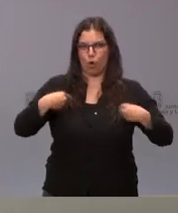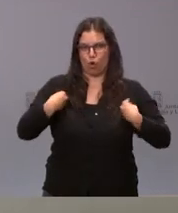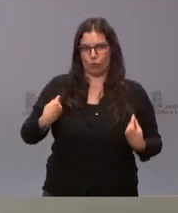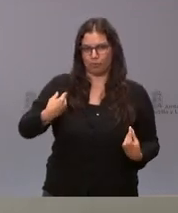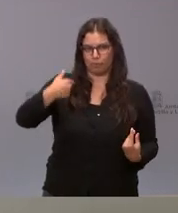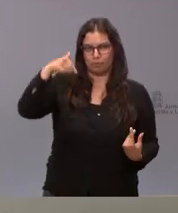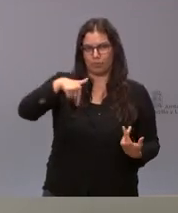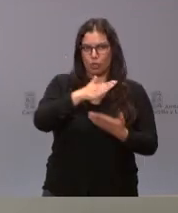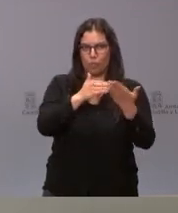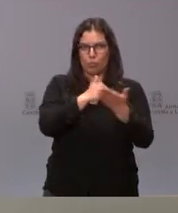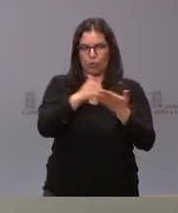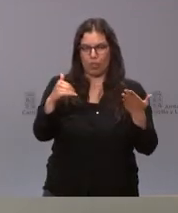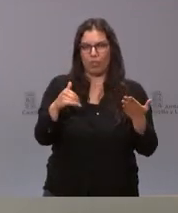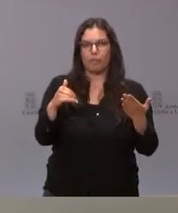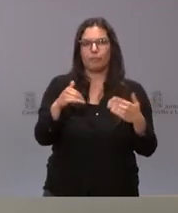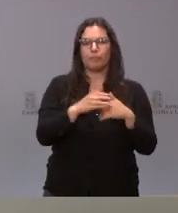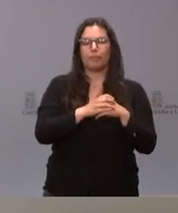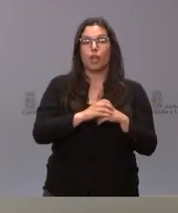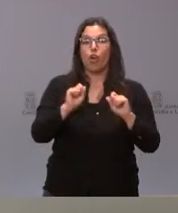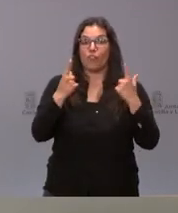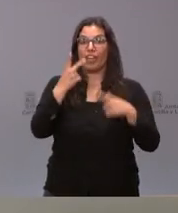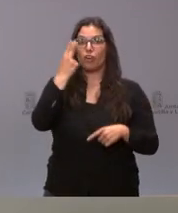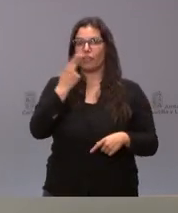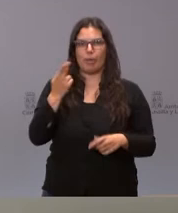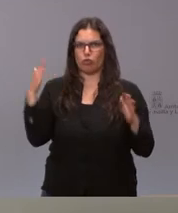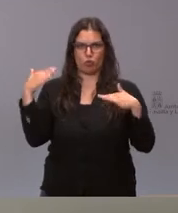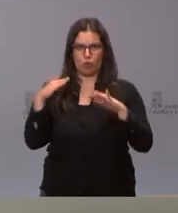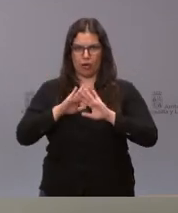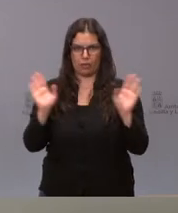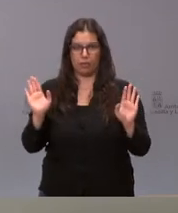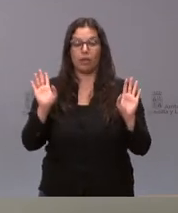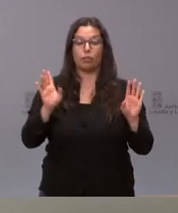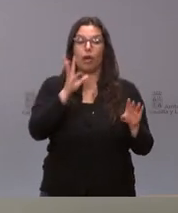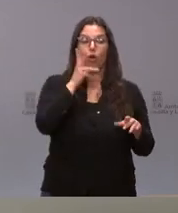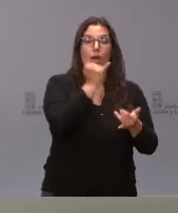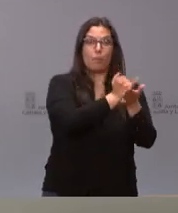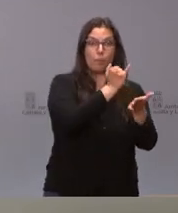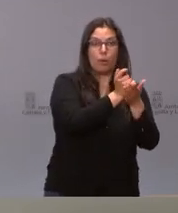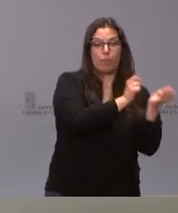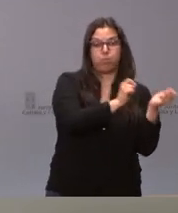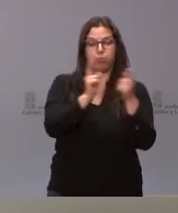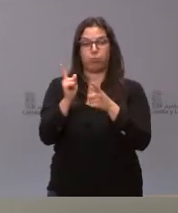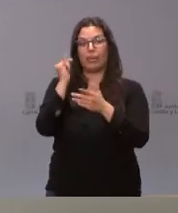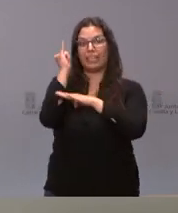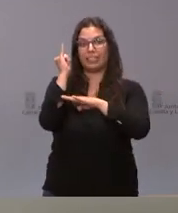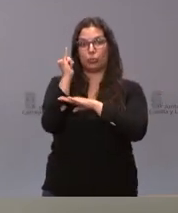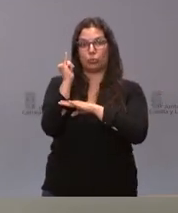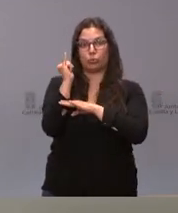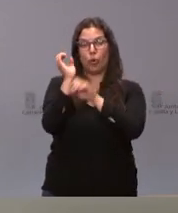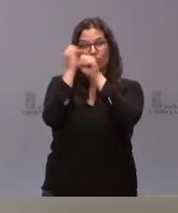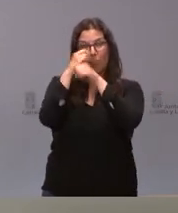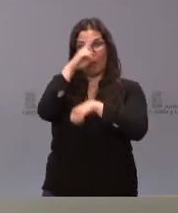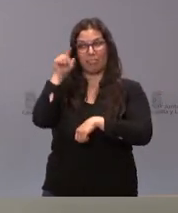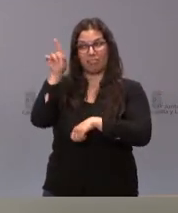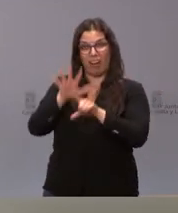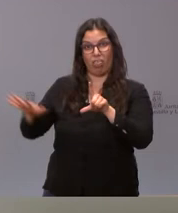comunidad autónoma no hay ningún caso oficial como tal las muestras se han enviado al Instituto Microbiológico Nacional Majala Onda y en